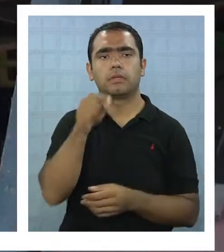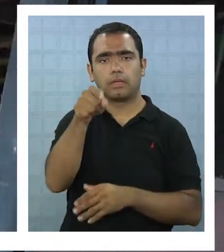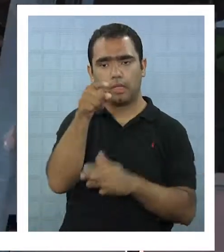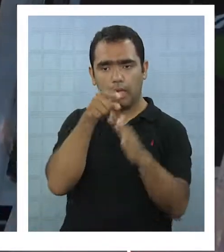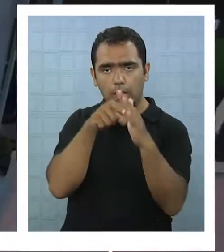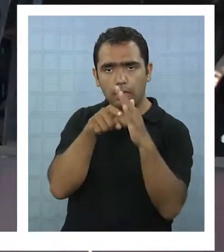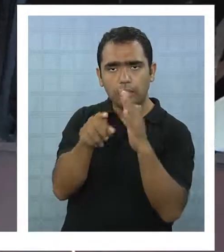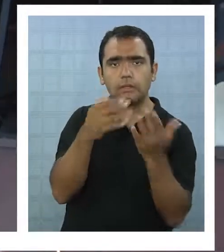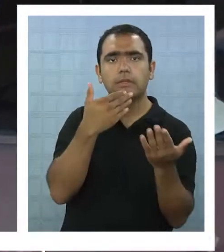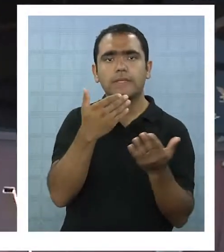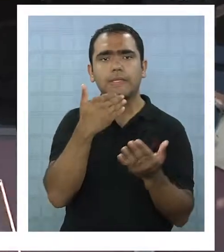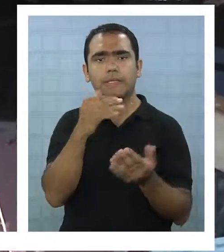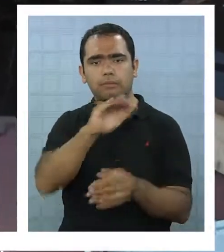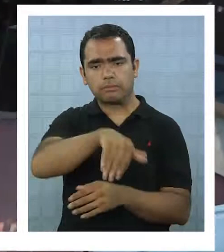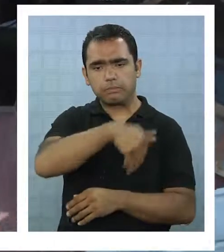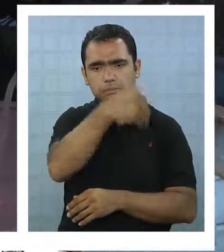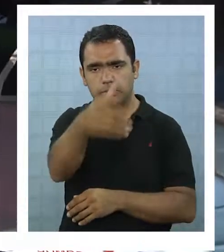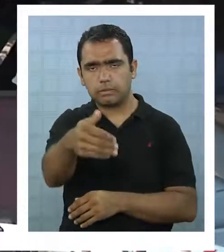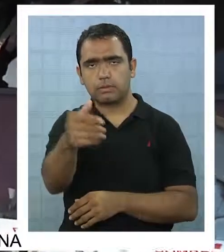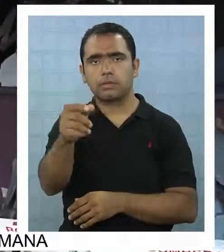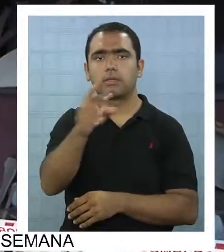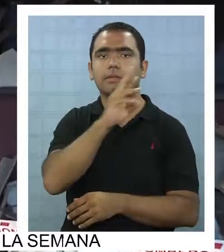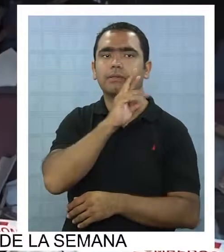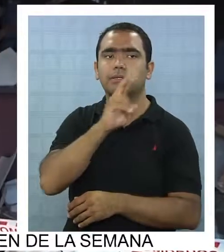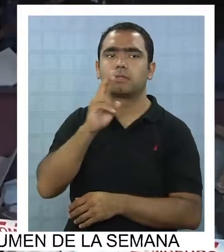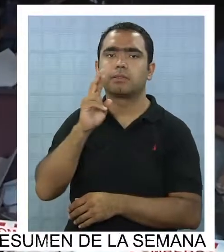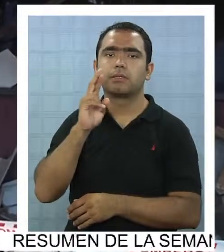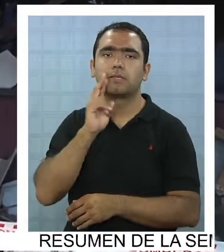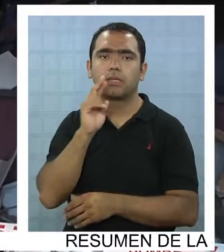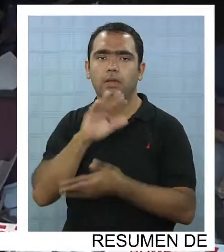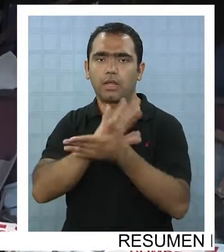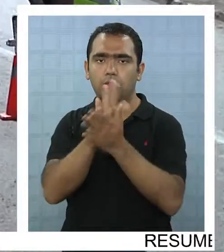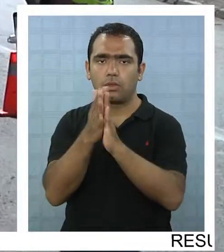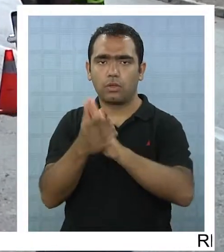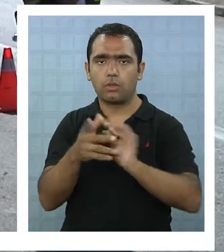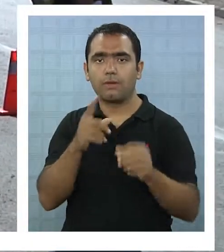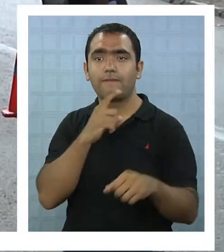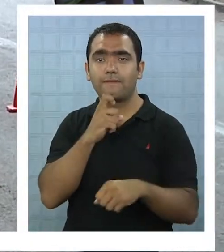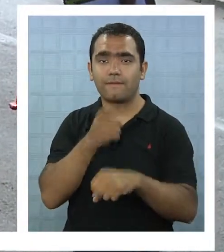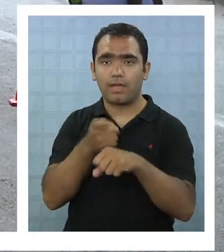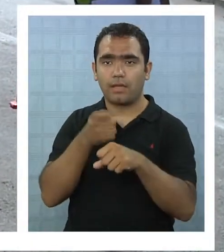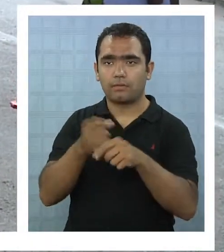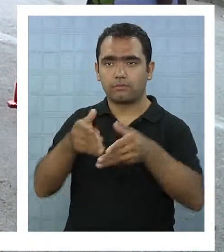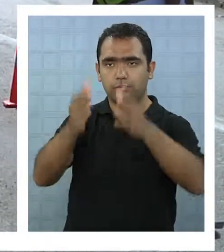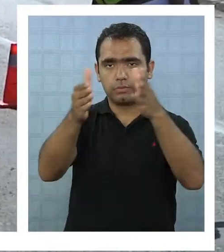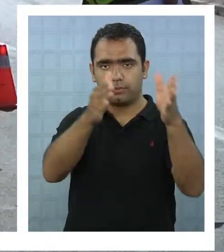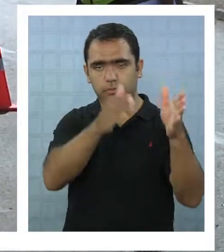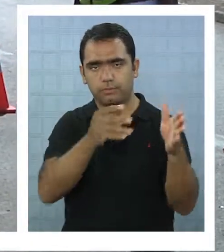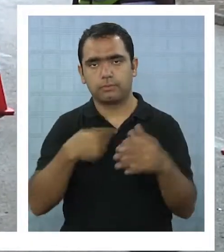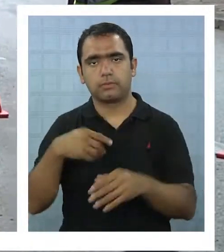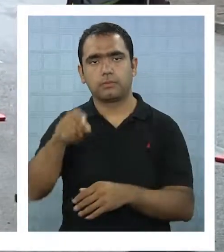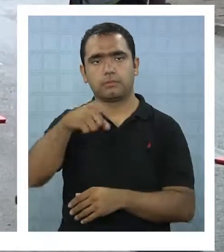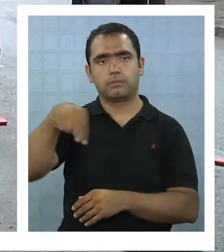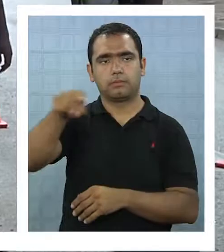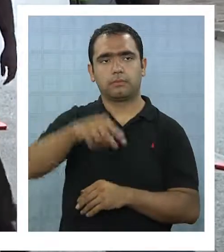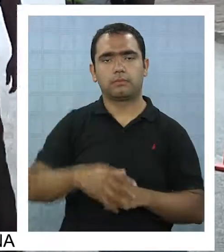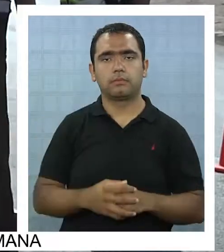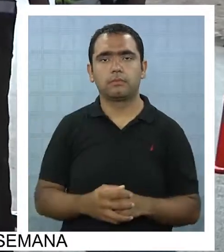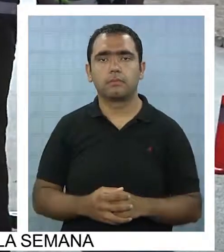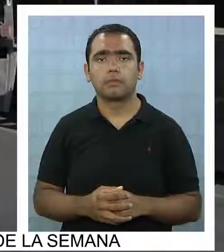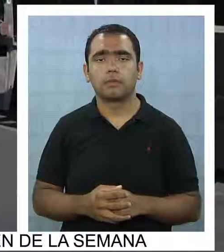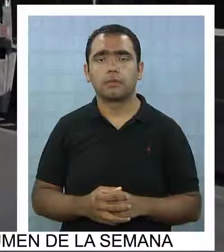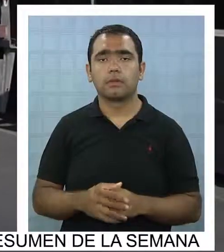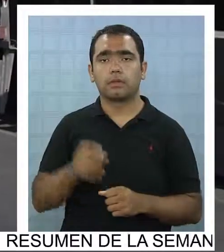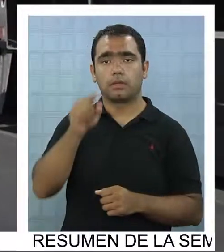estructura de un restaurante, un local comercial que se encontraba en el sector. Dentro de este accidente resultaron cinco personas